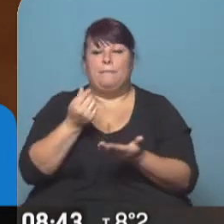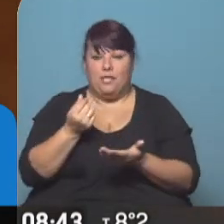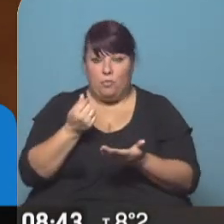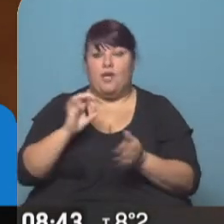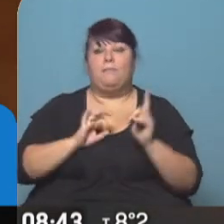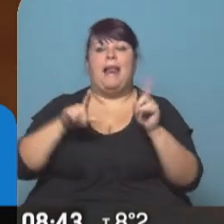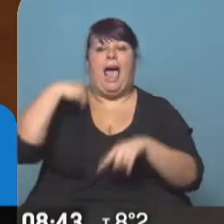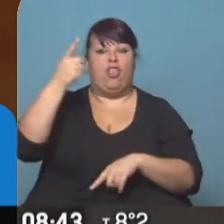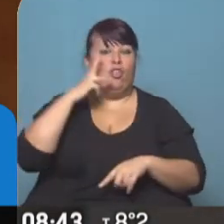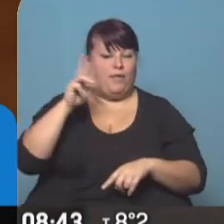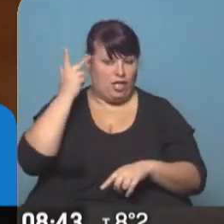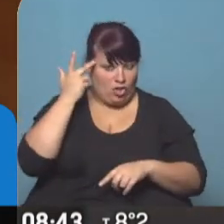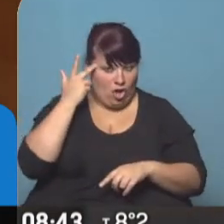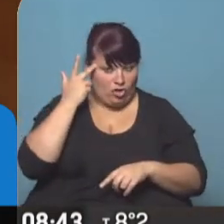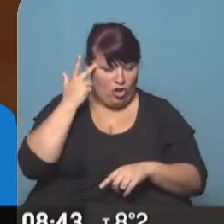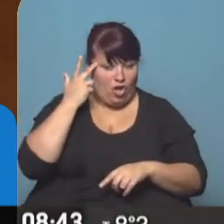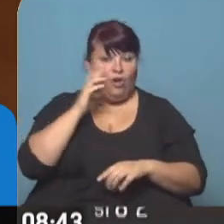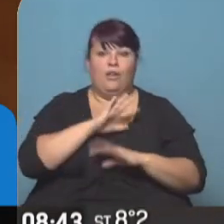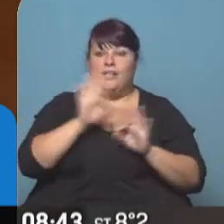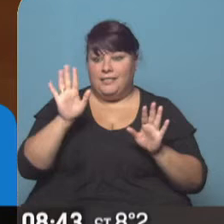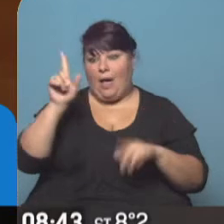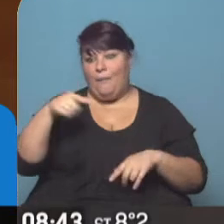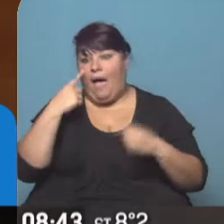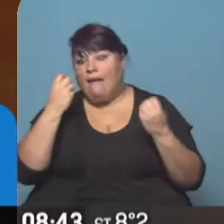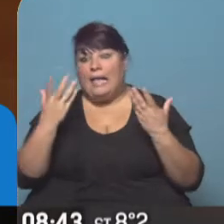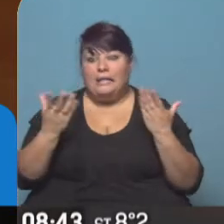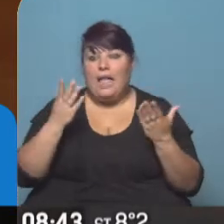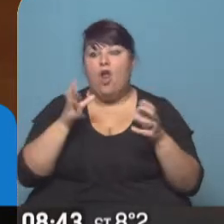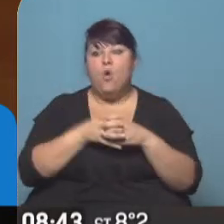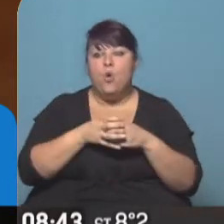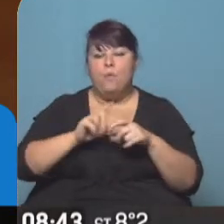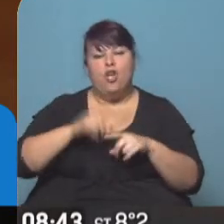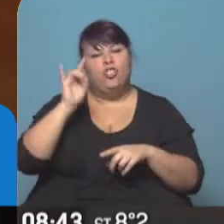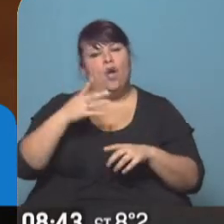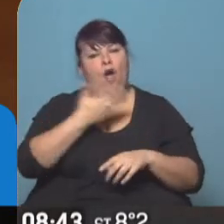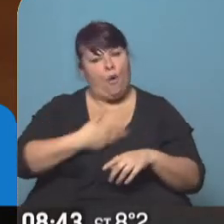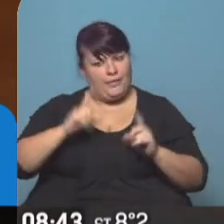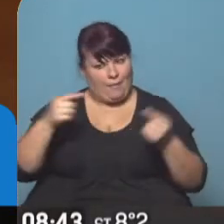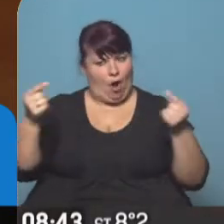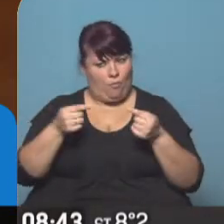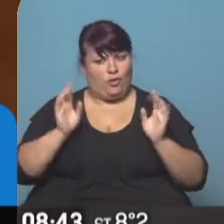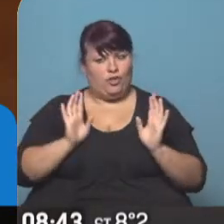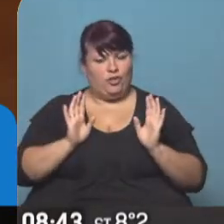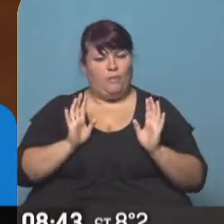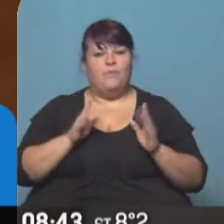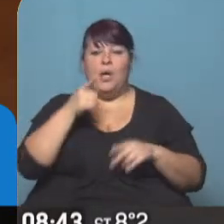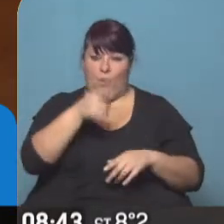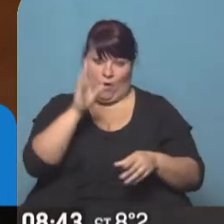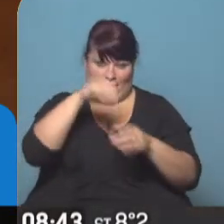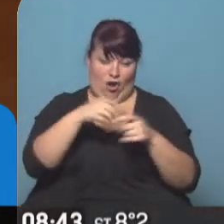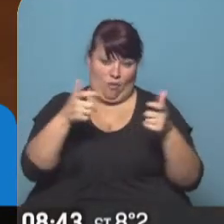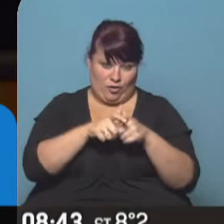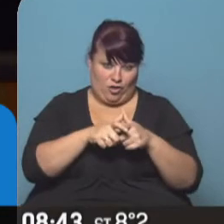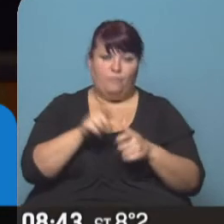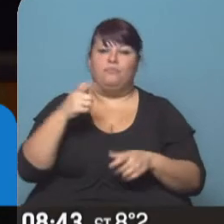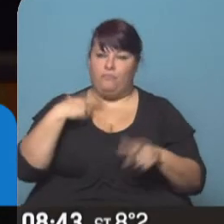para el año 2018 y ya genera algunas expectativas en los bloques no solo del oficialismo sino también de la oposición. Alicia, ¿usted integra a la Comisión?